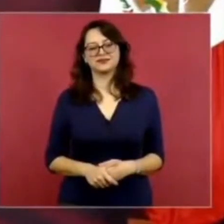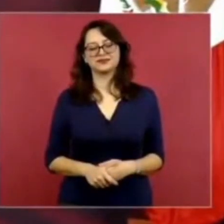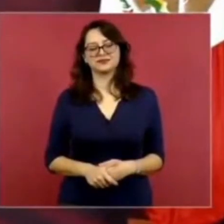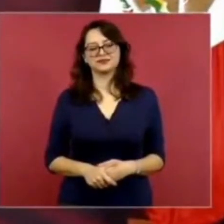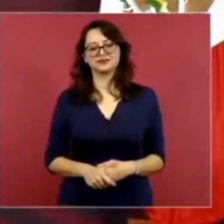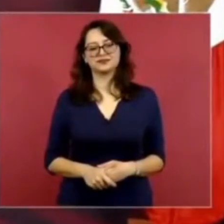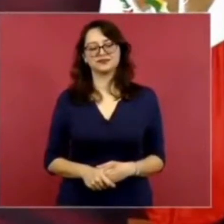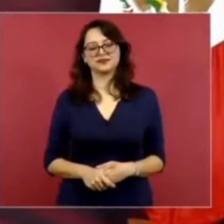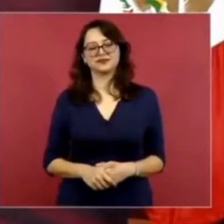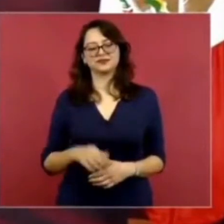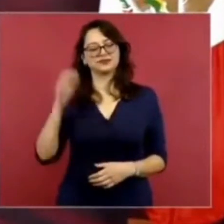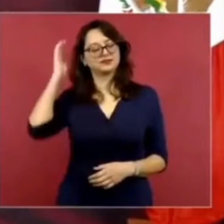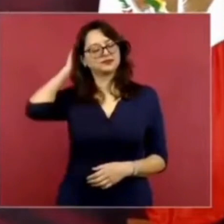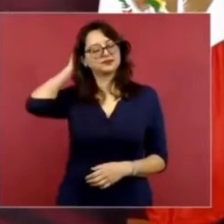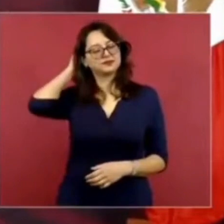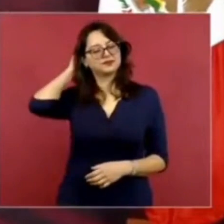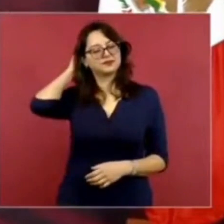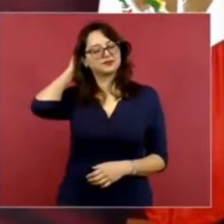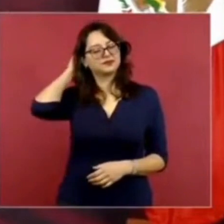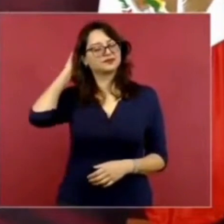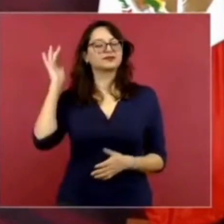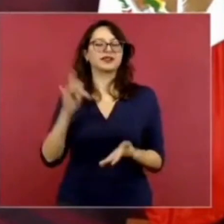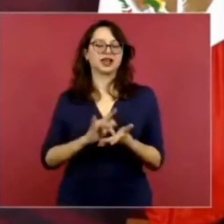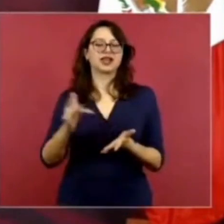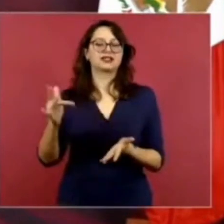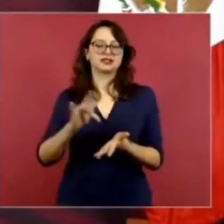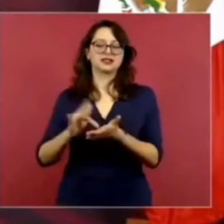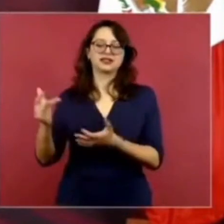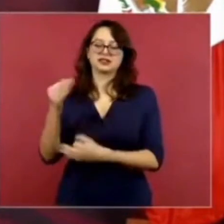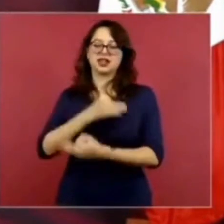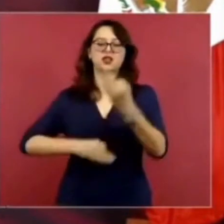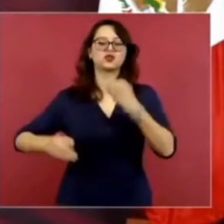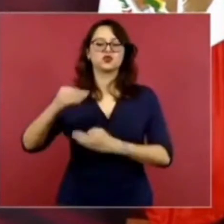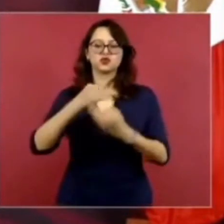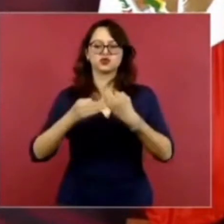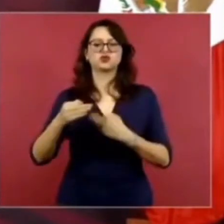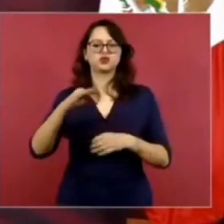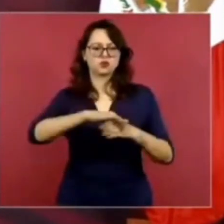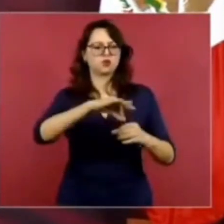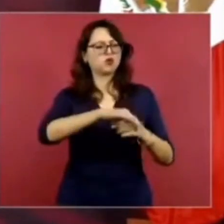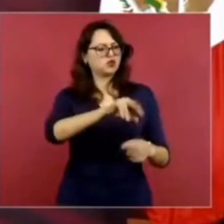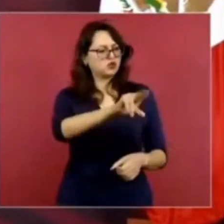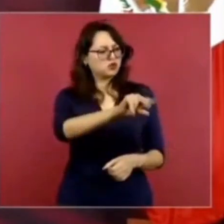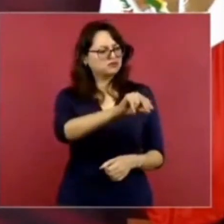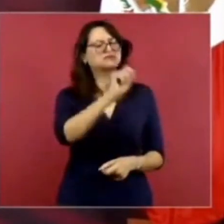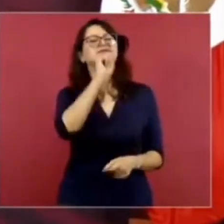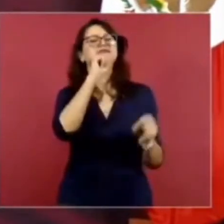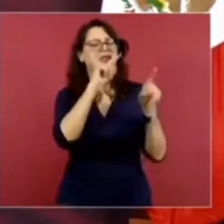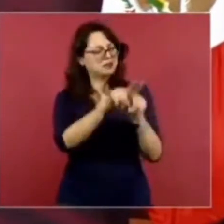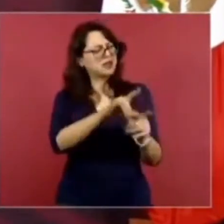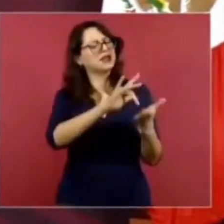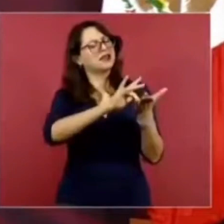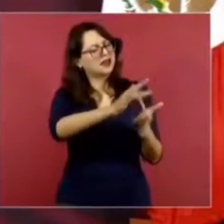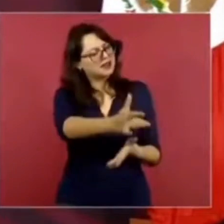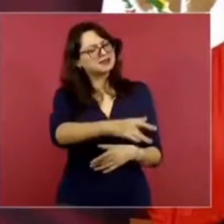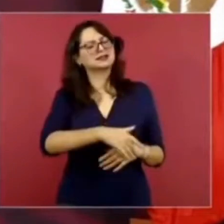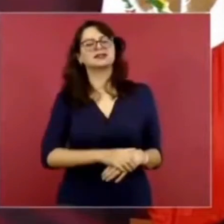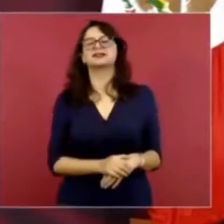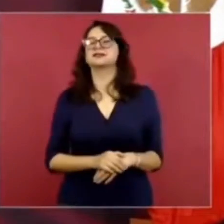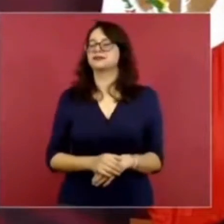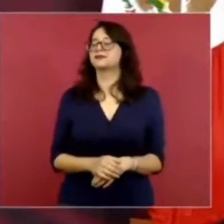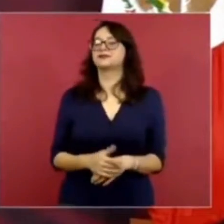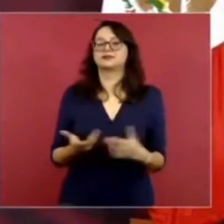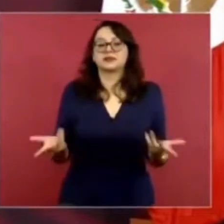Y sí agradecer mucho a todos, a los que votaron en contra y a los que votaron a favor.